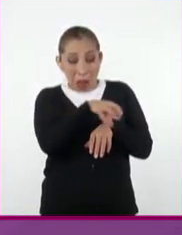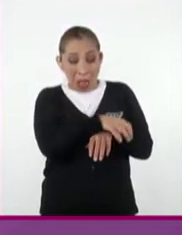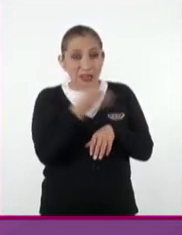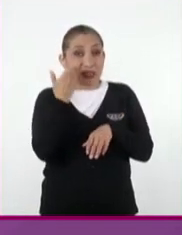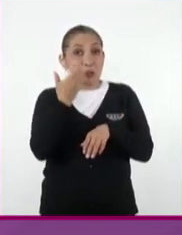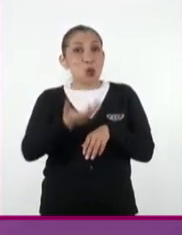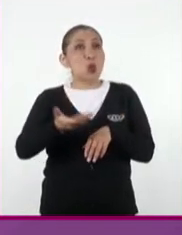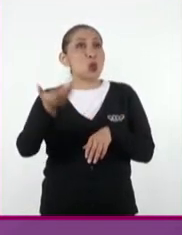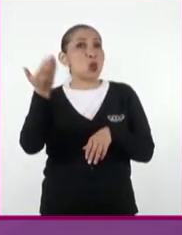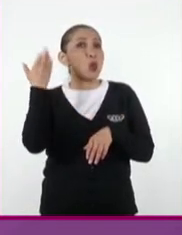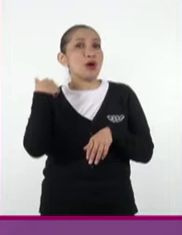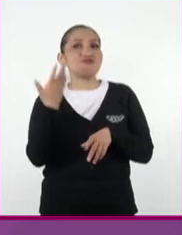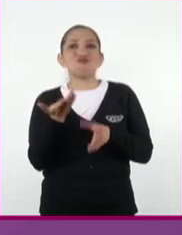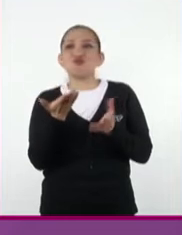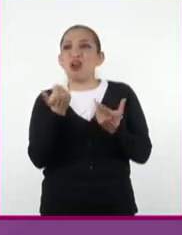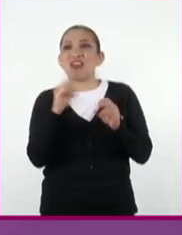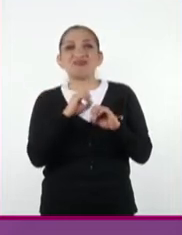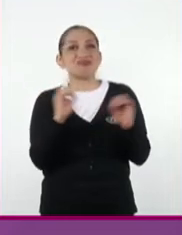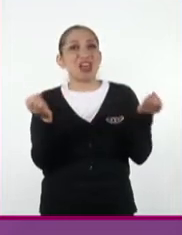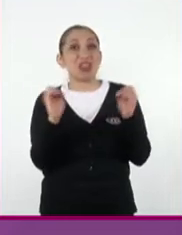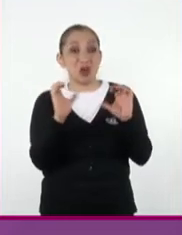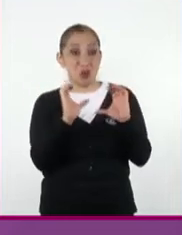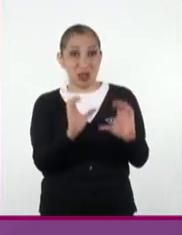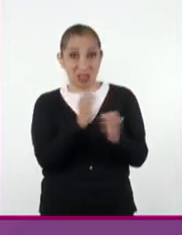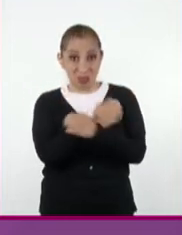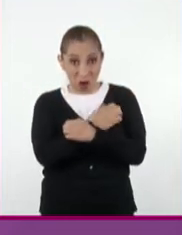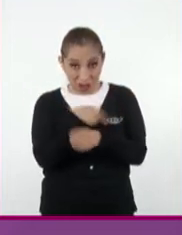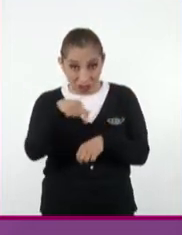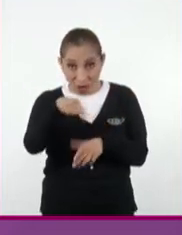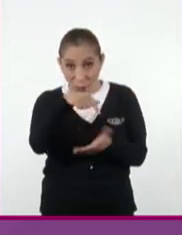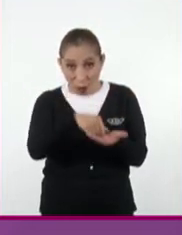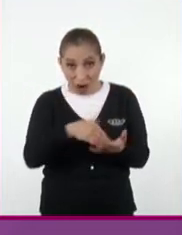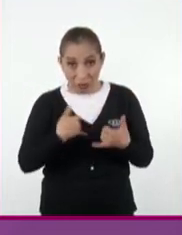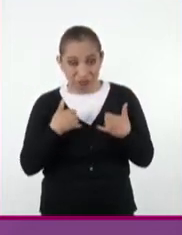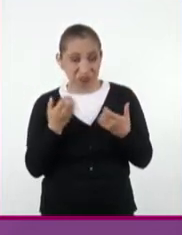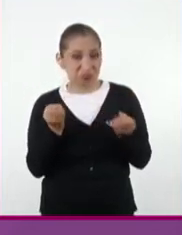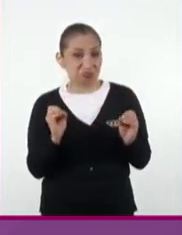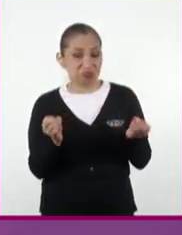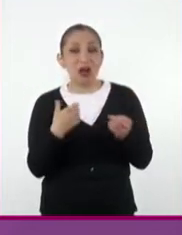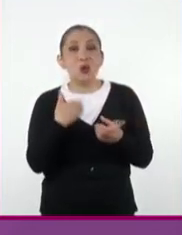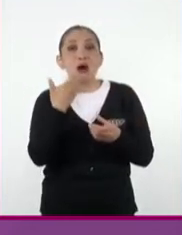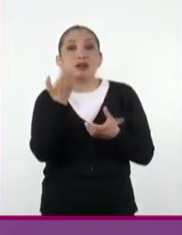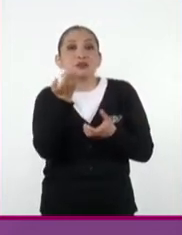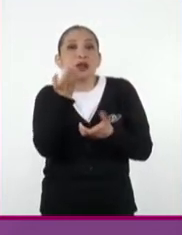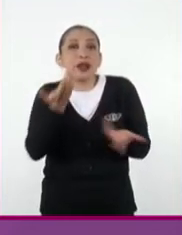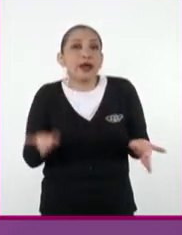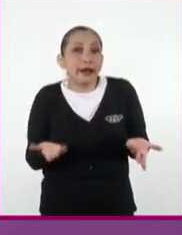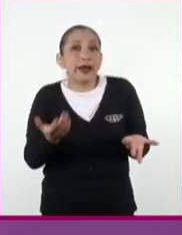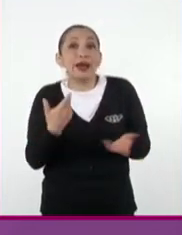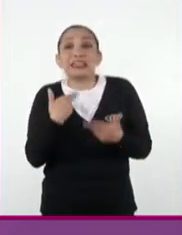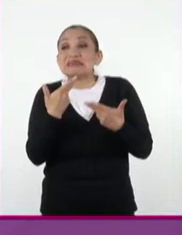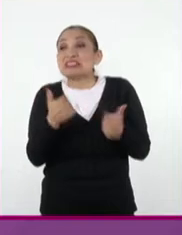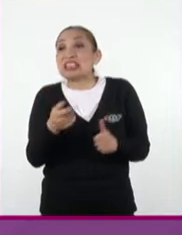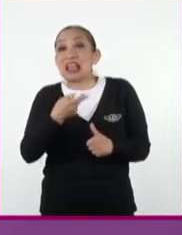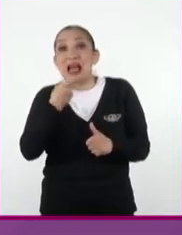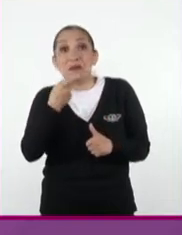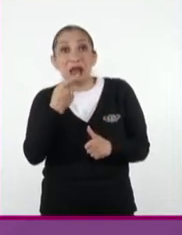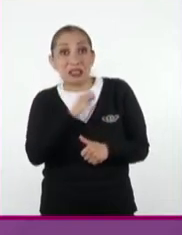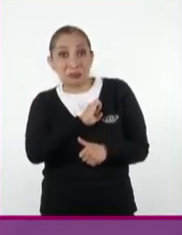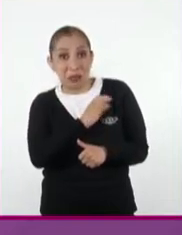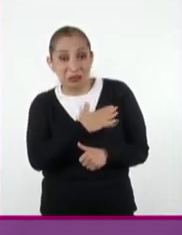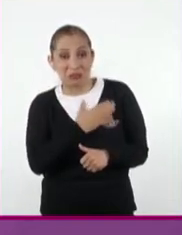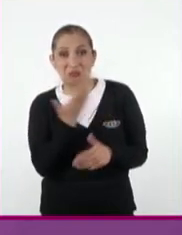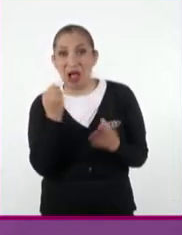una época en que tampoco o nada se cuidaba de la educación de la juventud, no había escuela, ni siquiera se hablaba la lengua